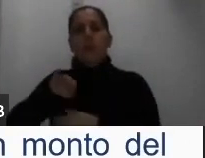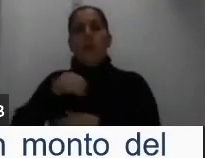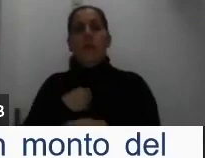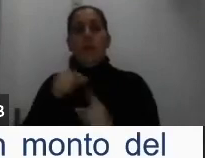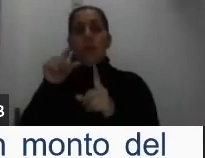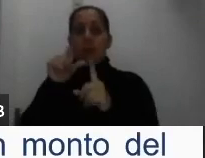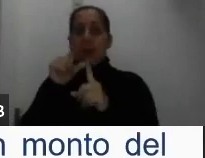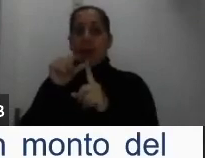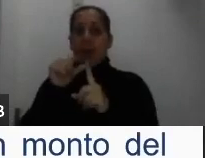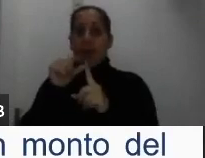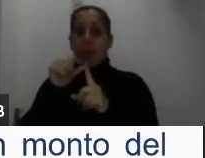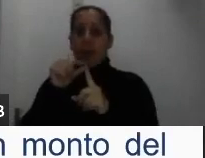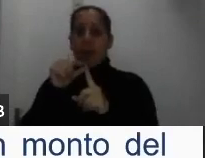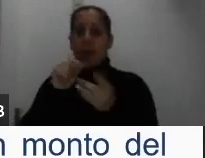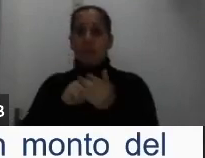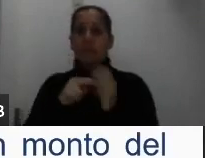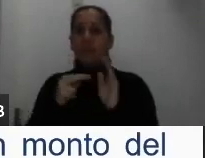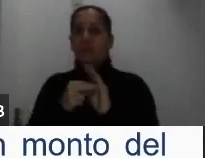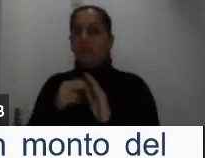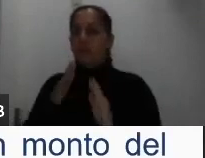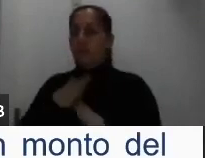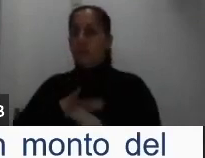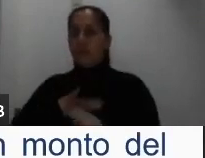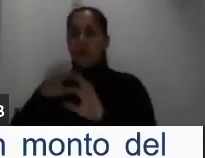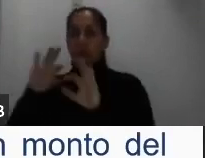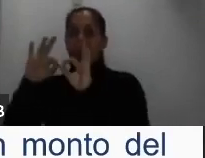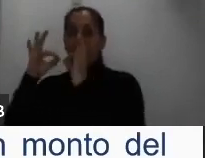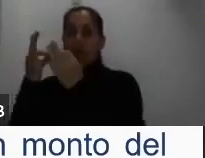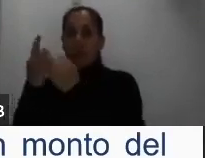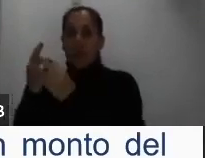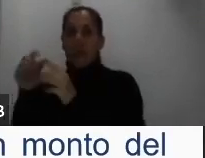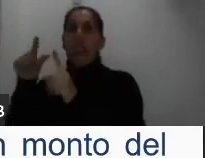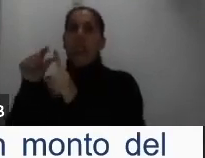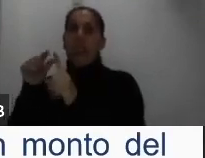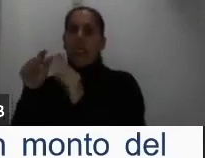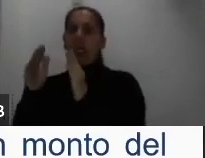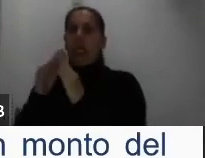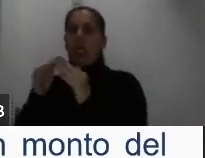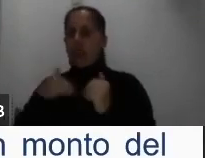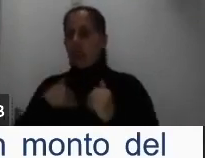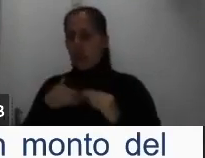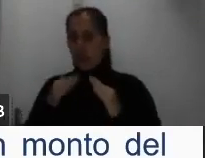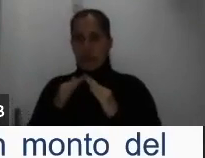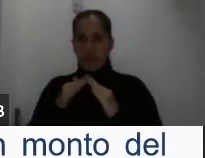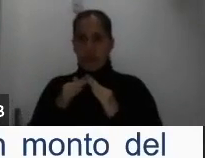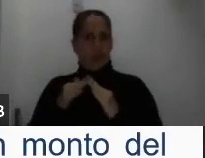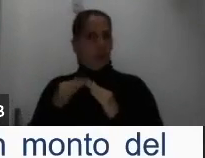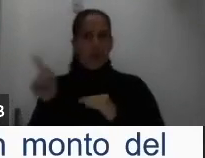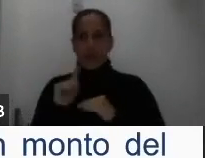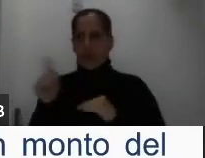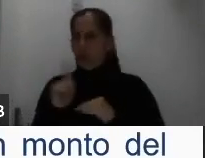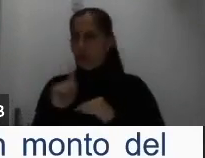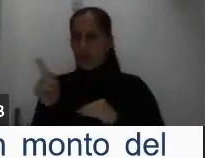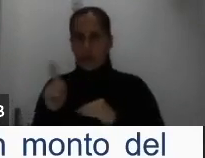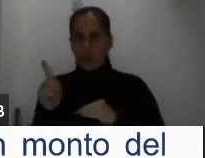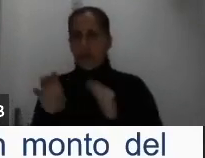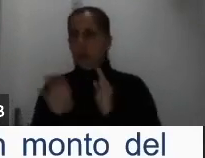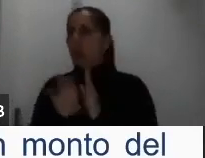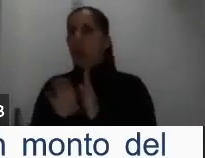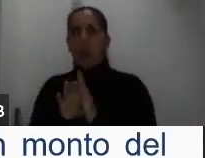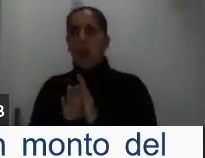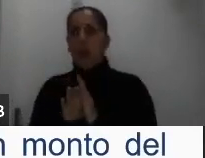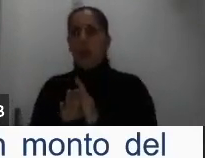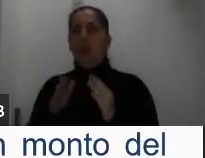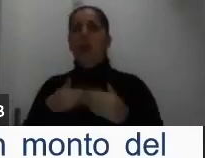es en aquellos casos en donde mi familia alquila la casa donde vivimos, sino que, por ejemplo, en mi